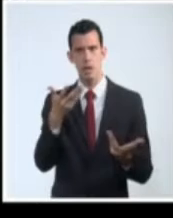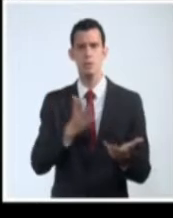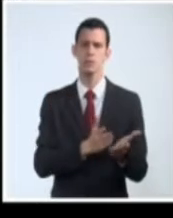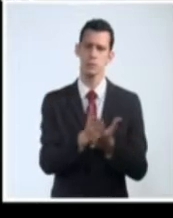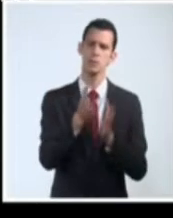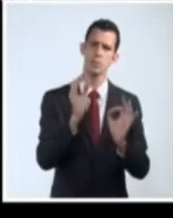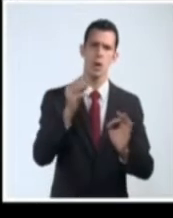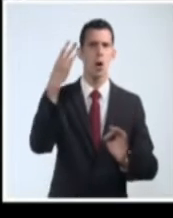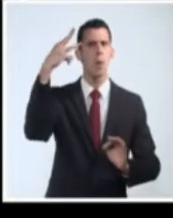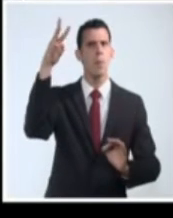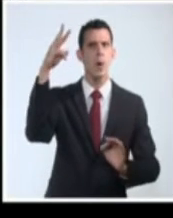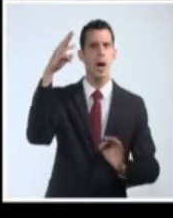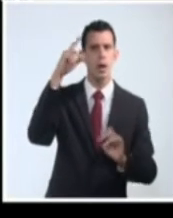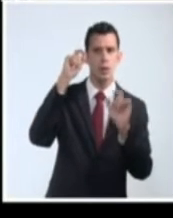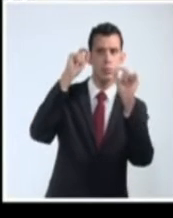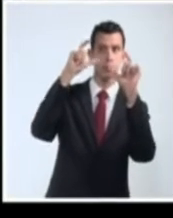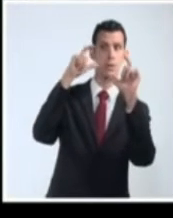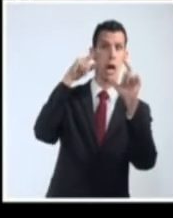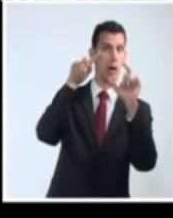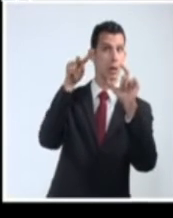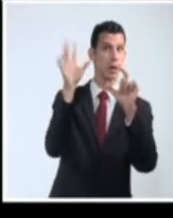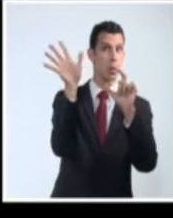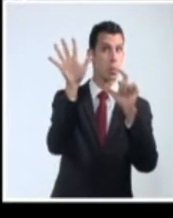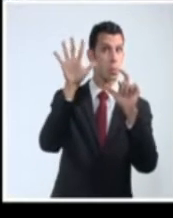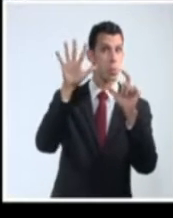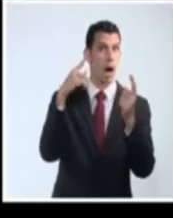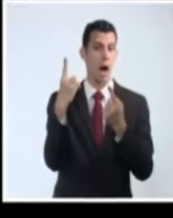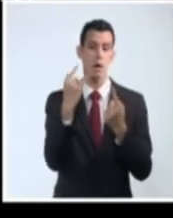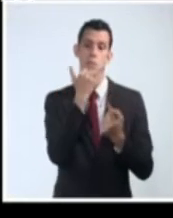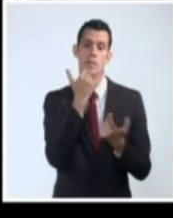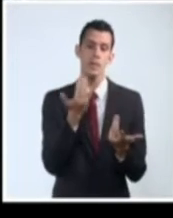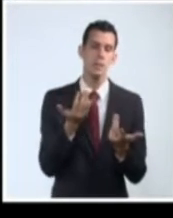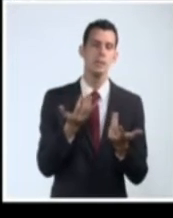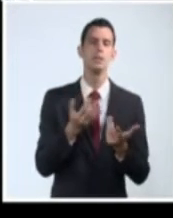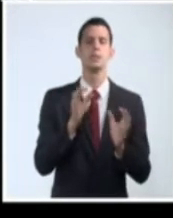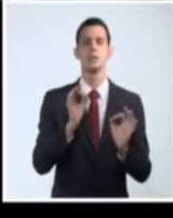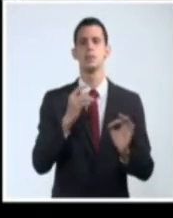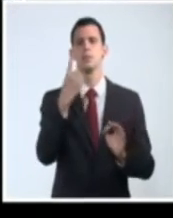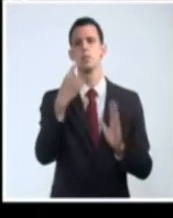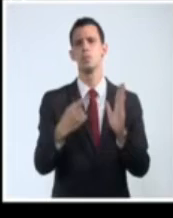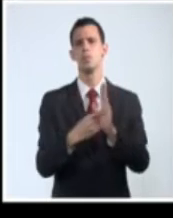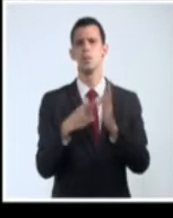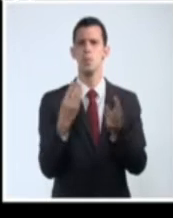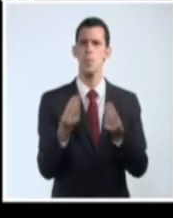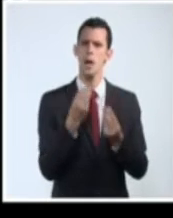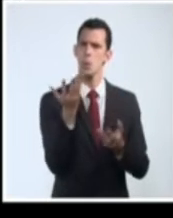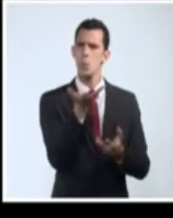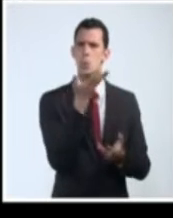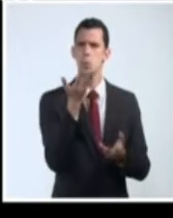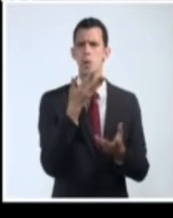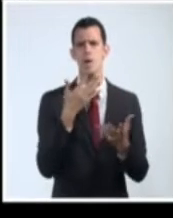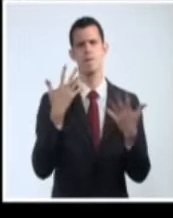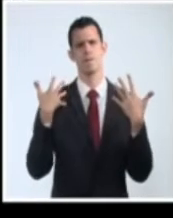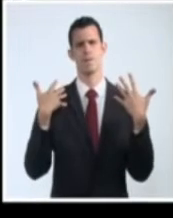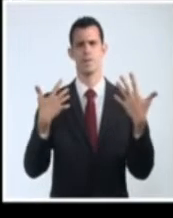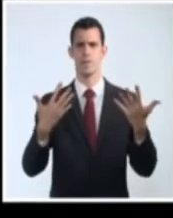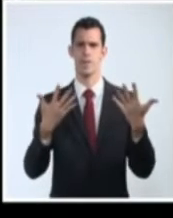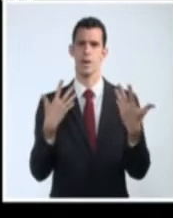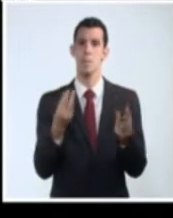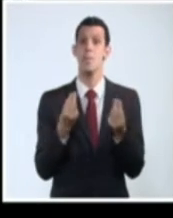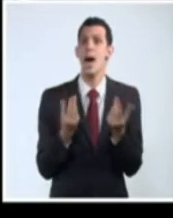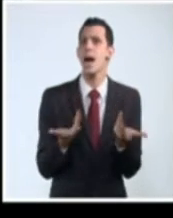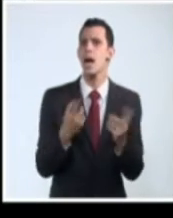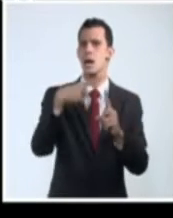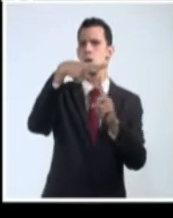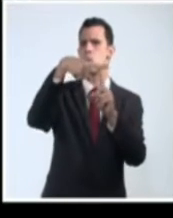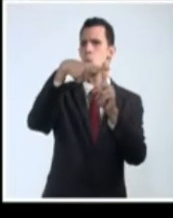occidente, va a pasar a influir las altas presiones sobre gran parte del territorio nacional con una masa de aire un poco más fresca que va a dar un ligero descenso en cuanto a las temperaturas,